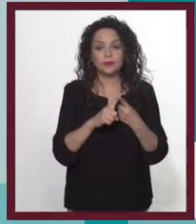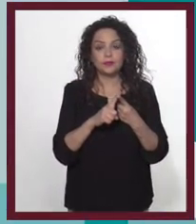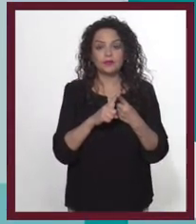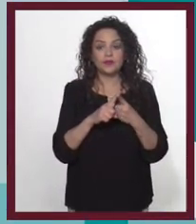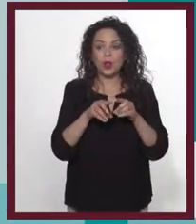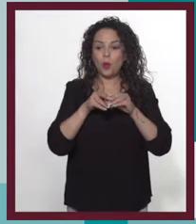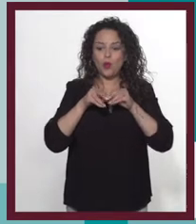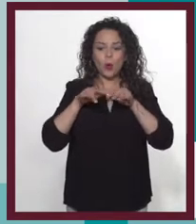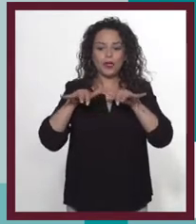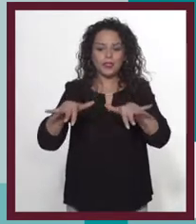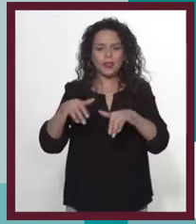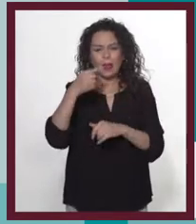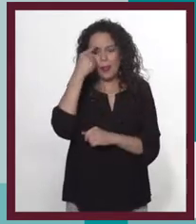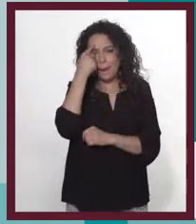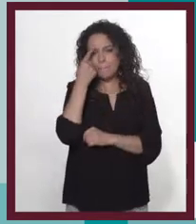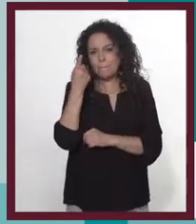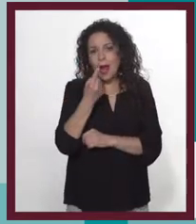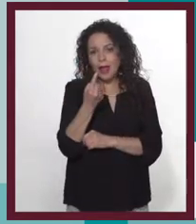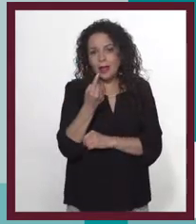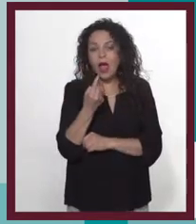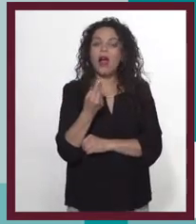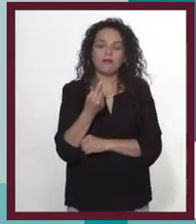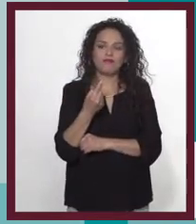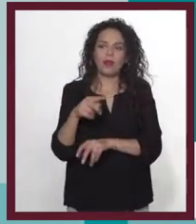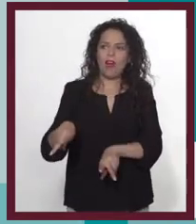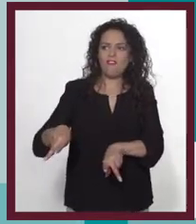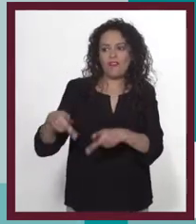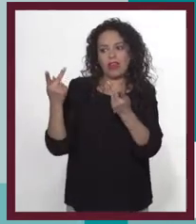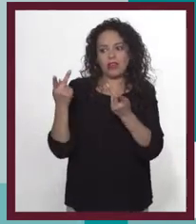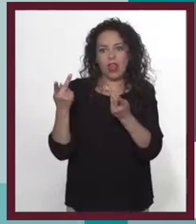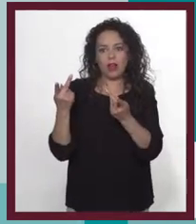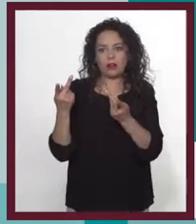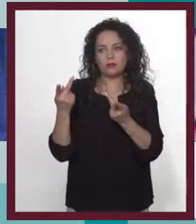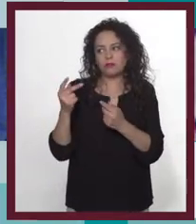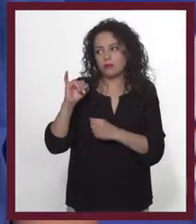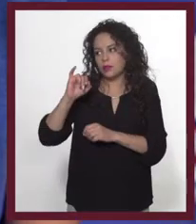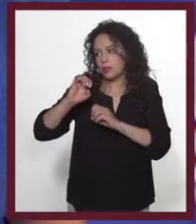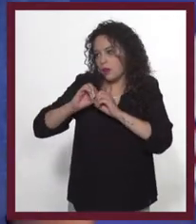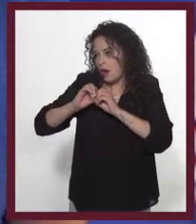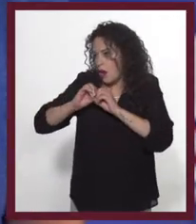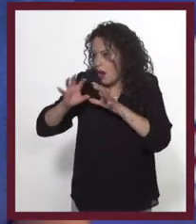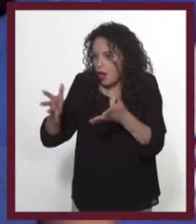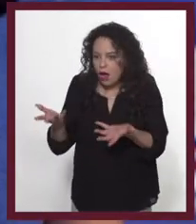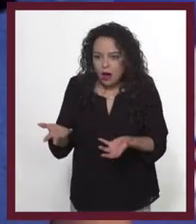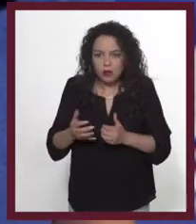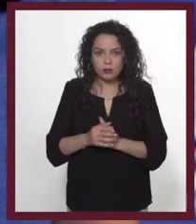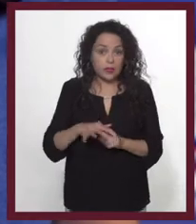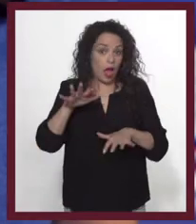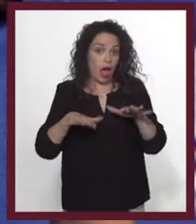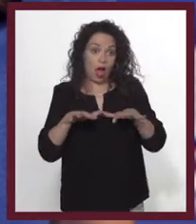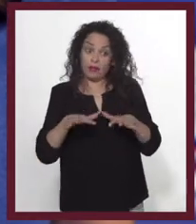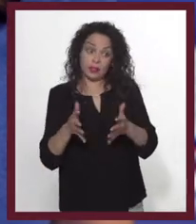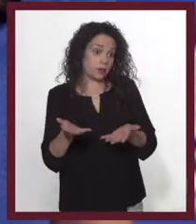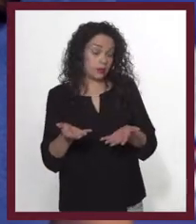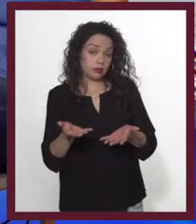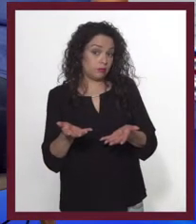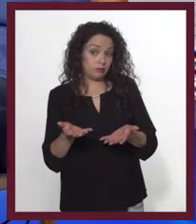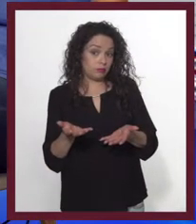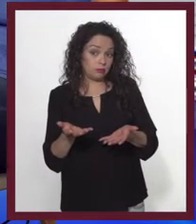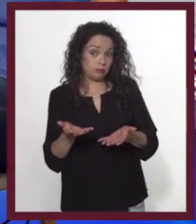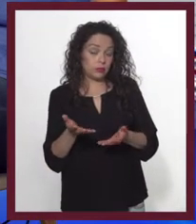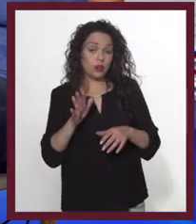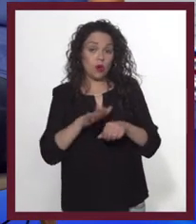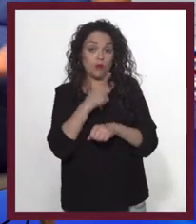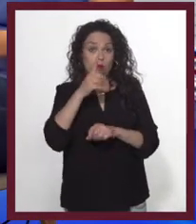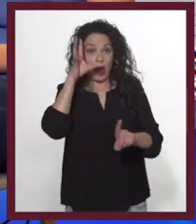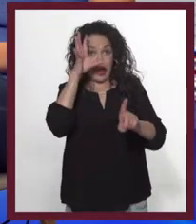El único propósito de la publicidad es vender. Claro, eso es obvio. A veces no.